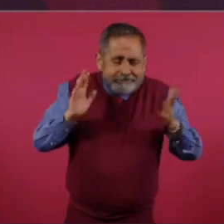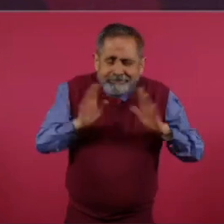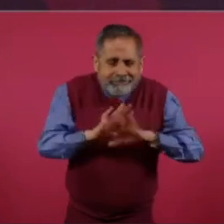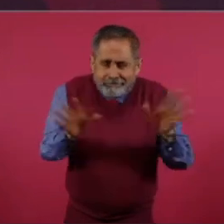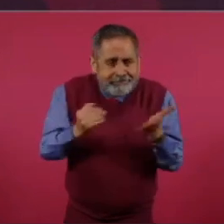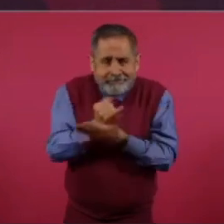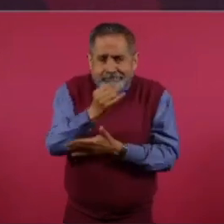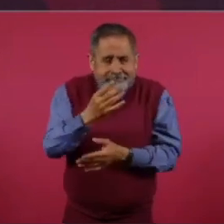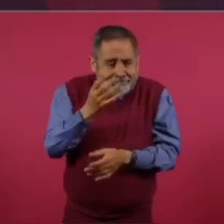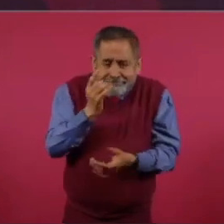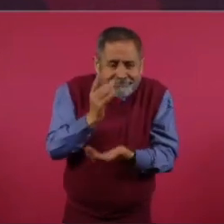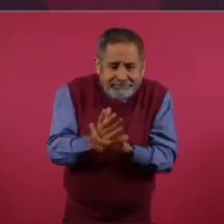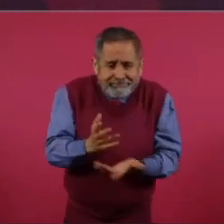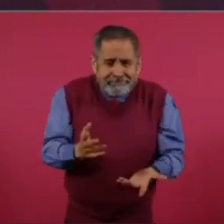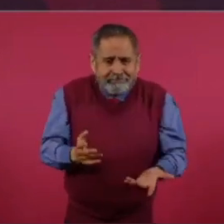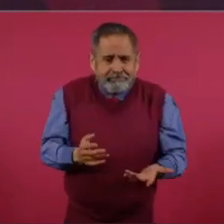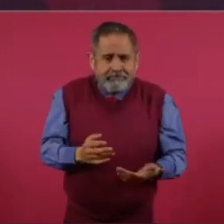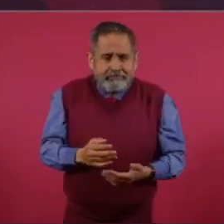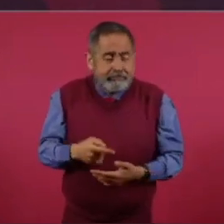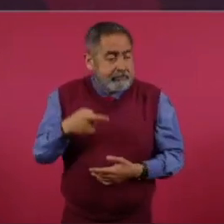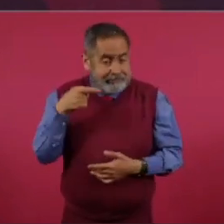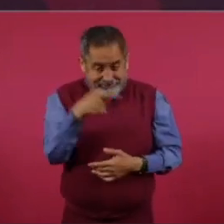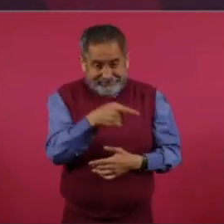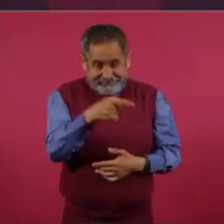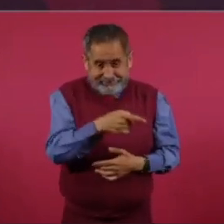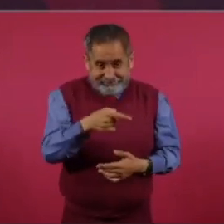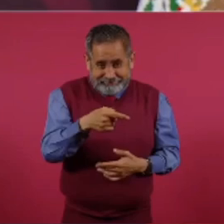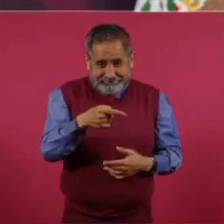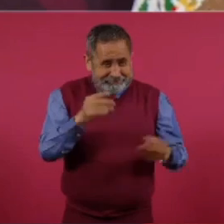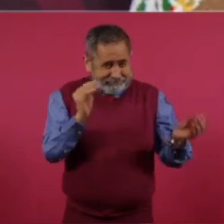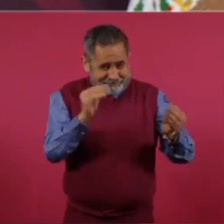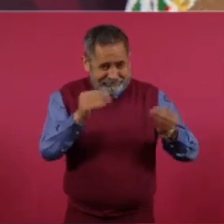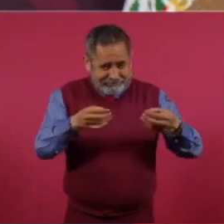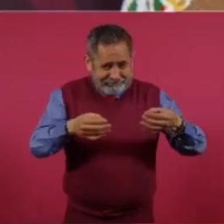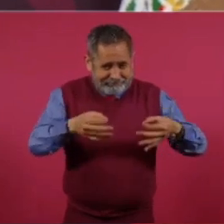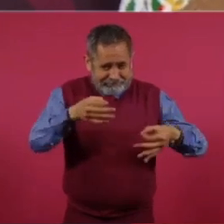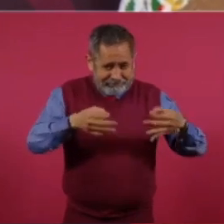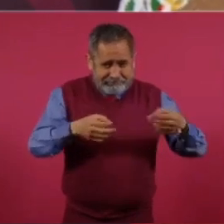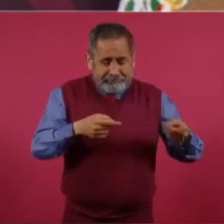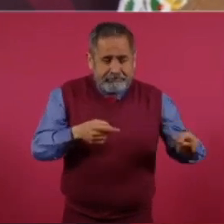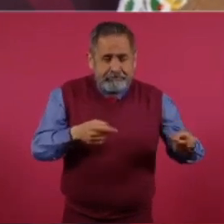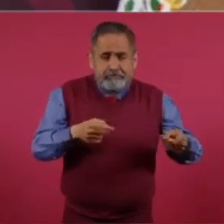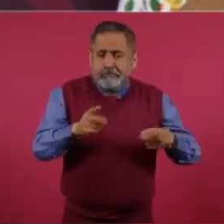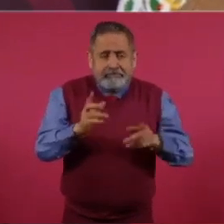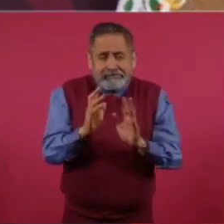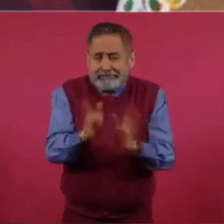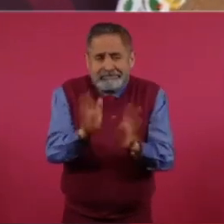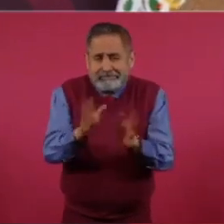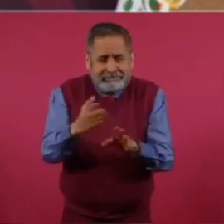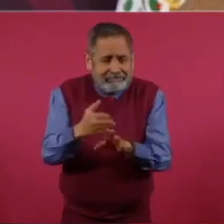porque este asunto ya está